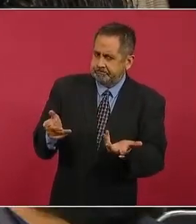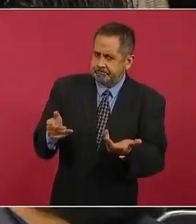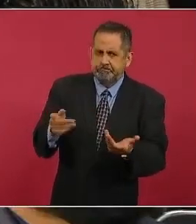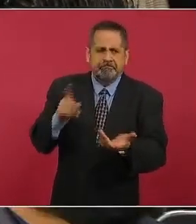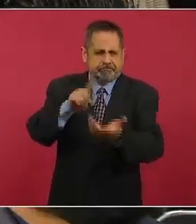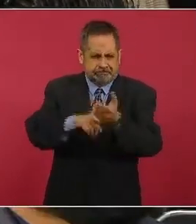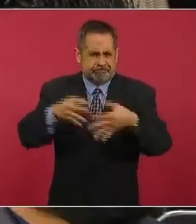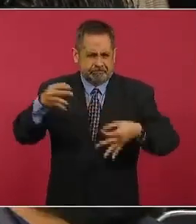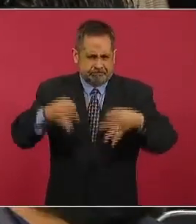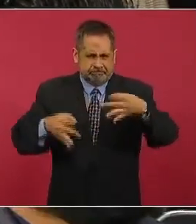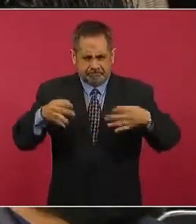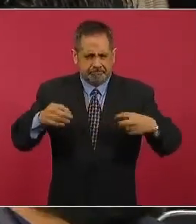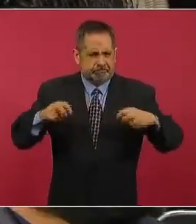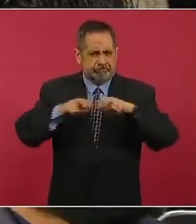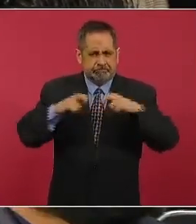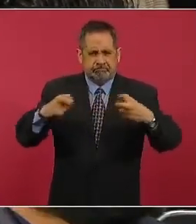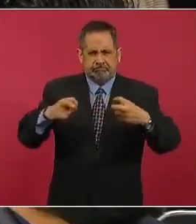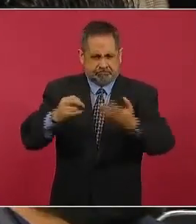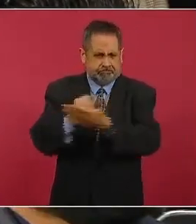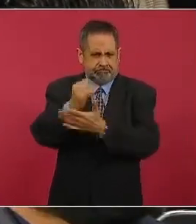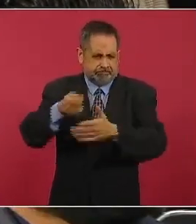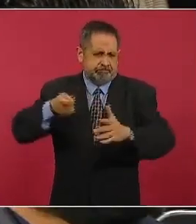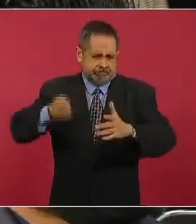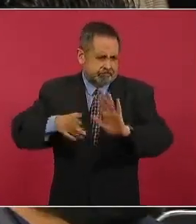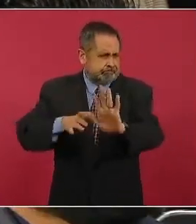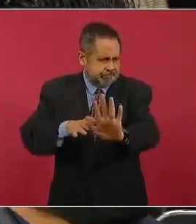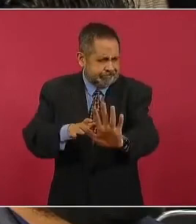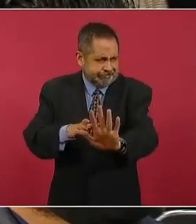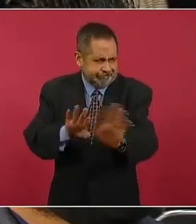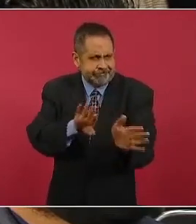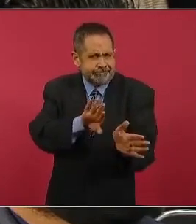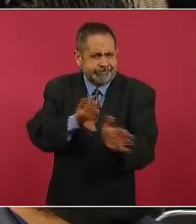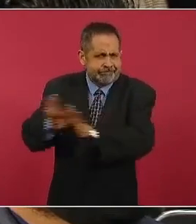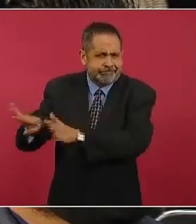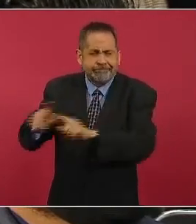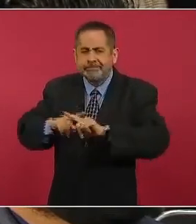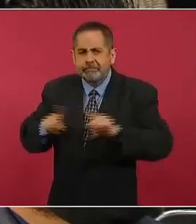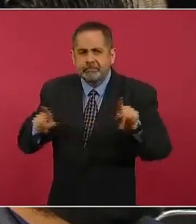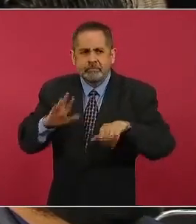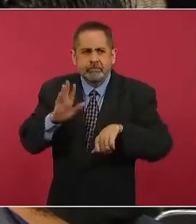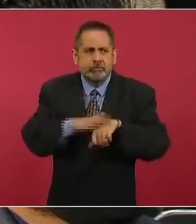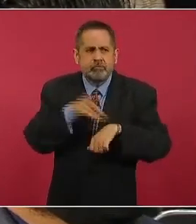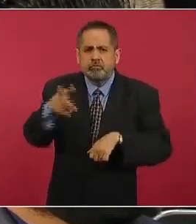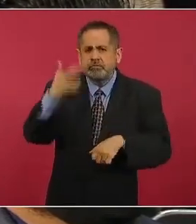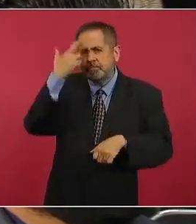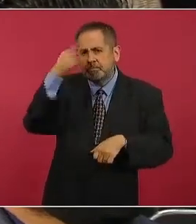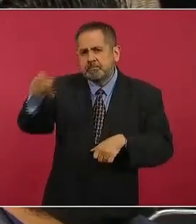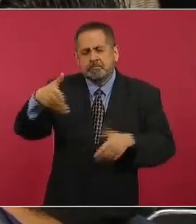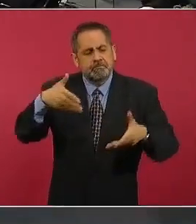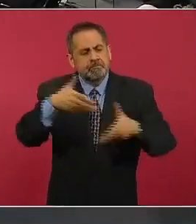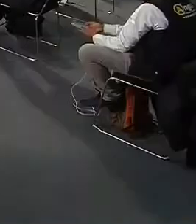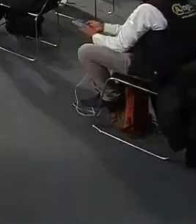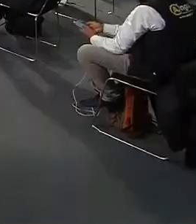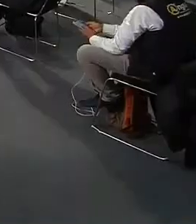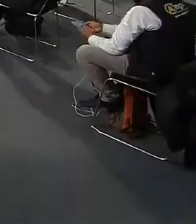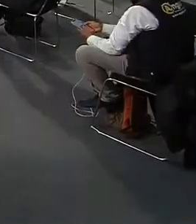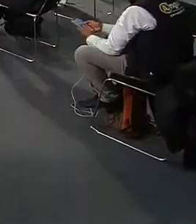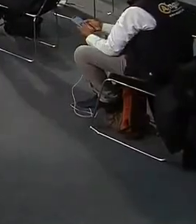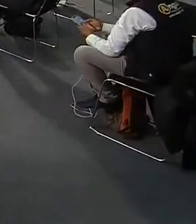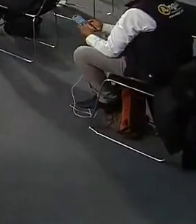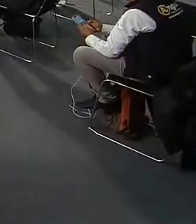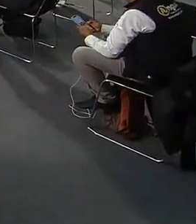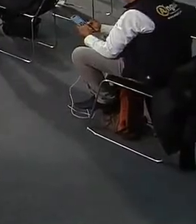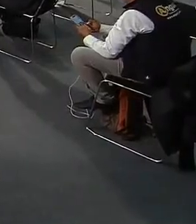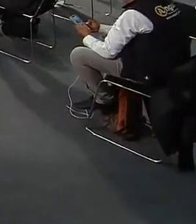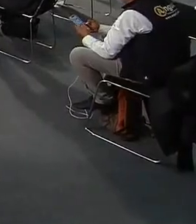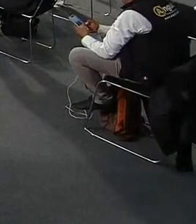debatiendo o resolviendo en la Suprema Corte de Justicia de la Nación otra cosa bueno pues es sería que de comprobarse